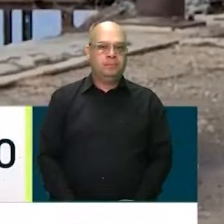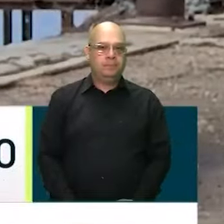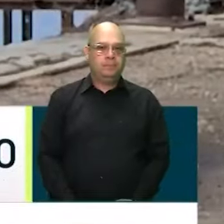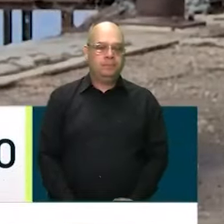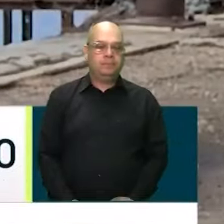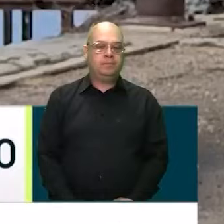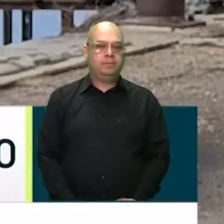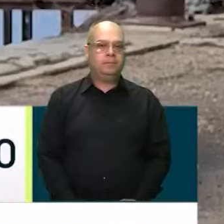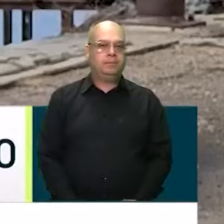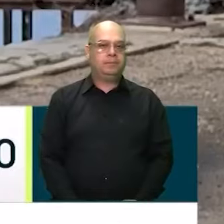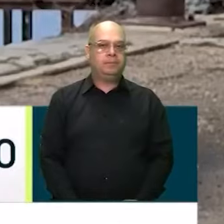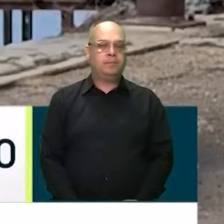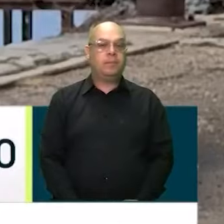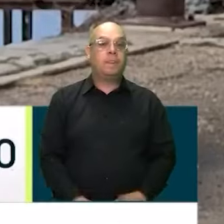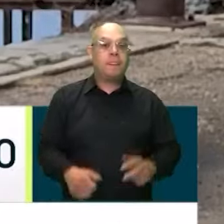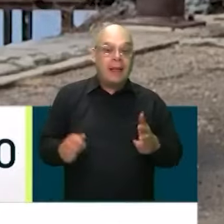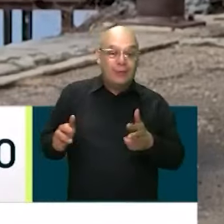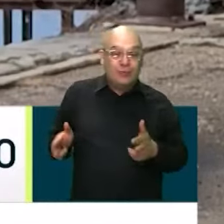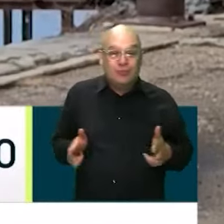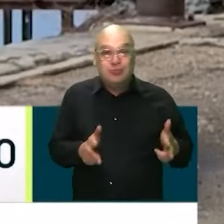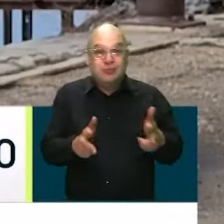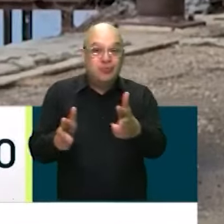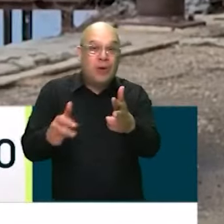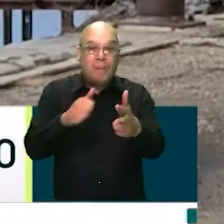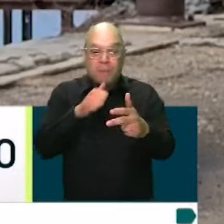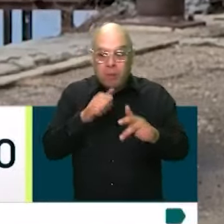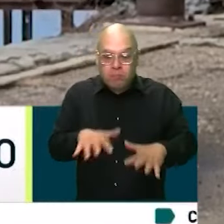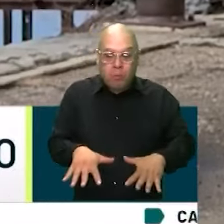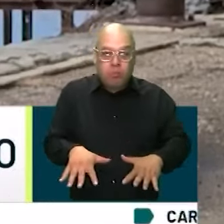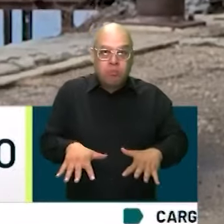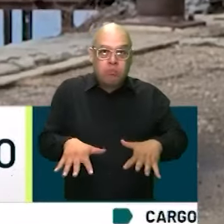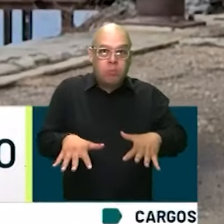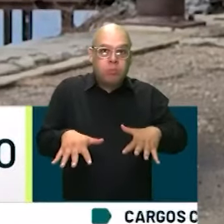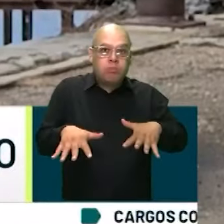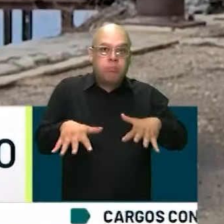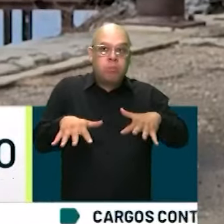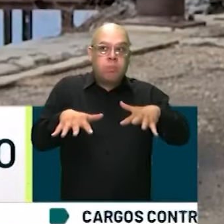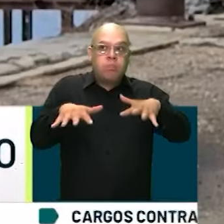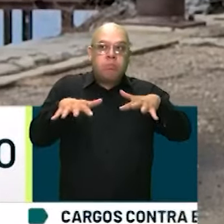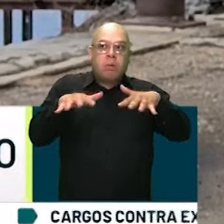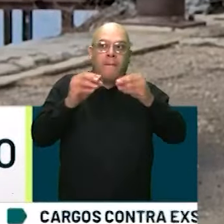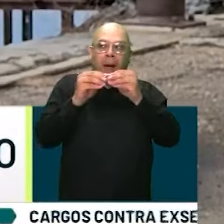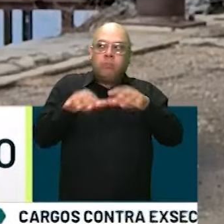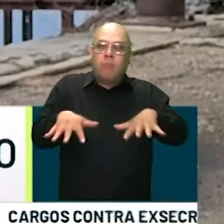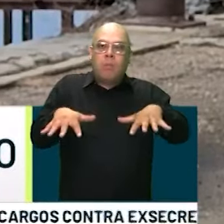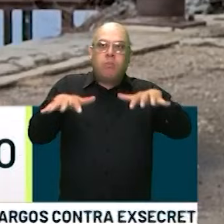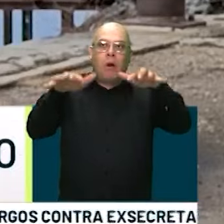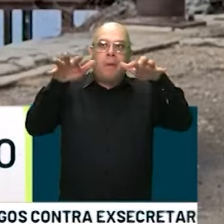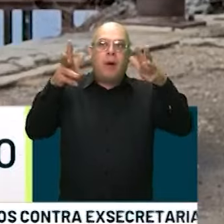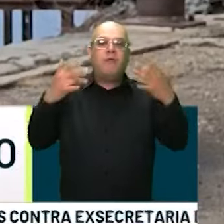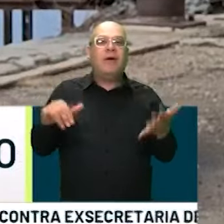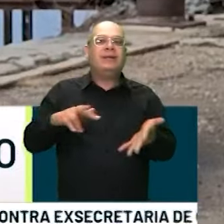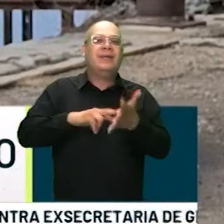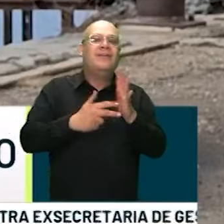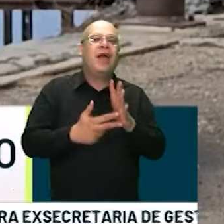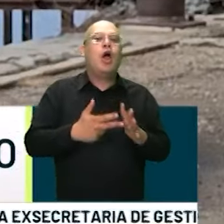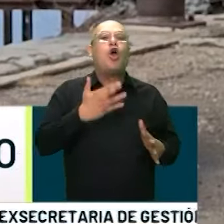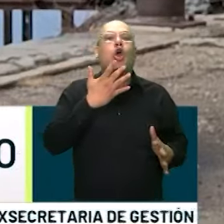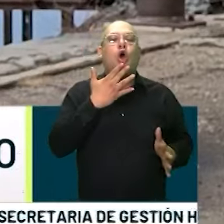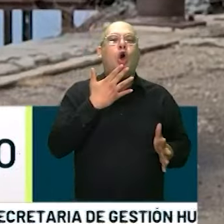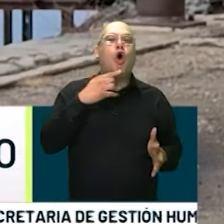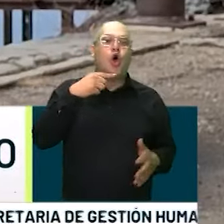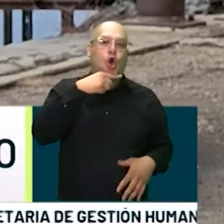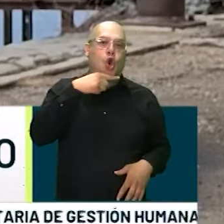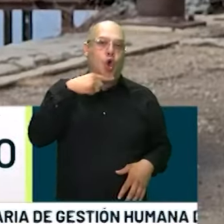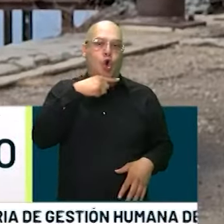Si el río Magdalena sigue creciendo de la forma como está creciendo en las próximas horas será declarada alerta roja en estos